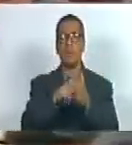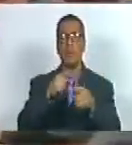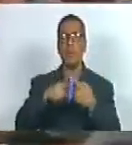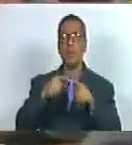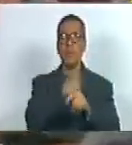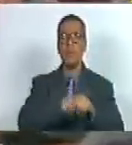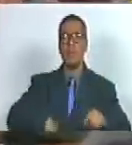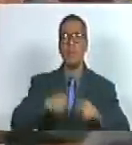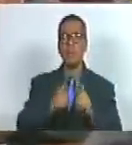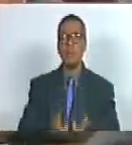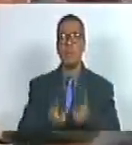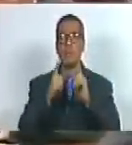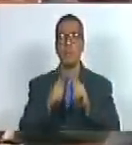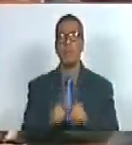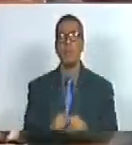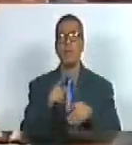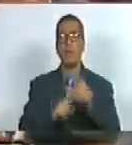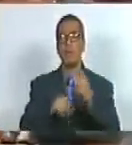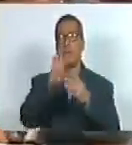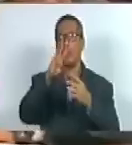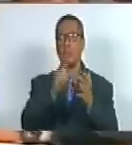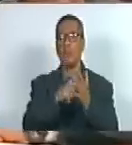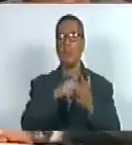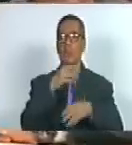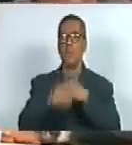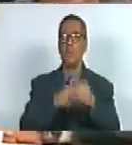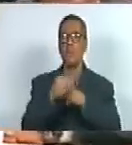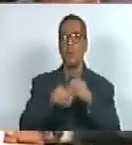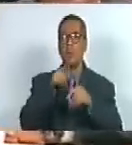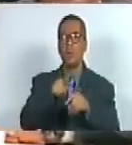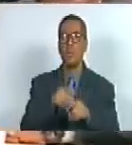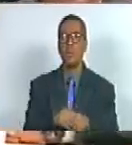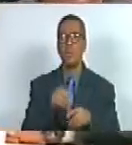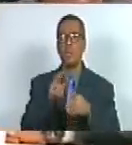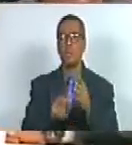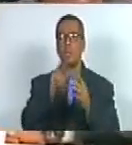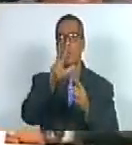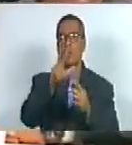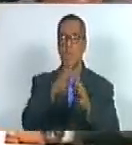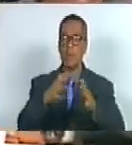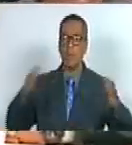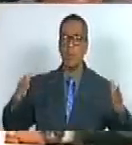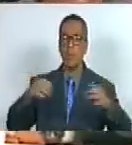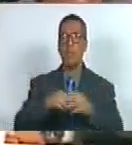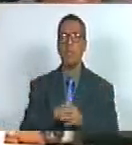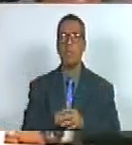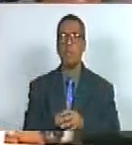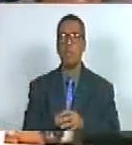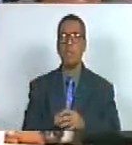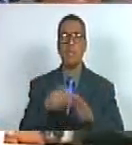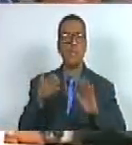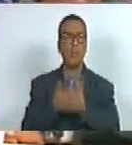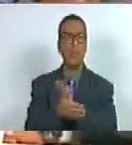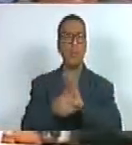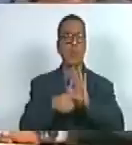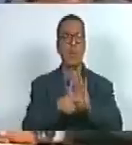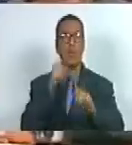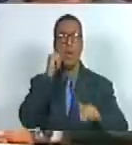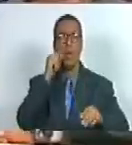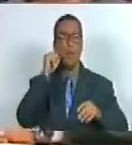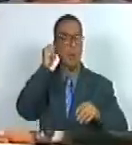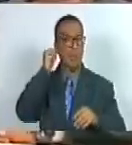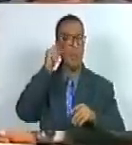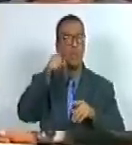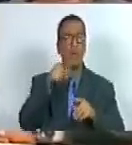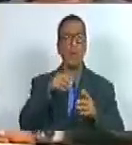autorizó el cuarto punto es llevar a estos tres grandes y significativos hombres y